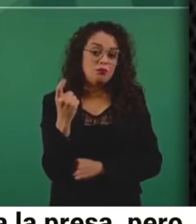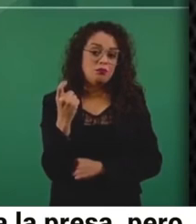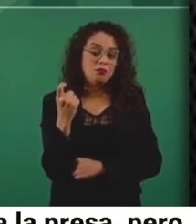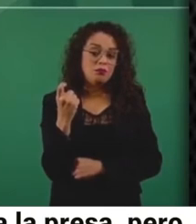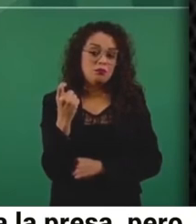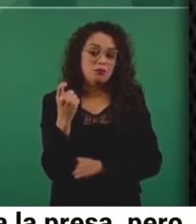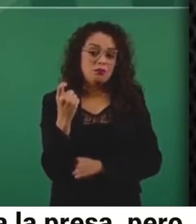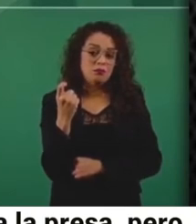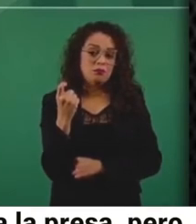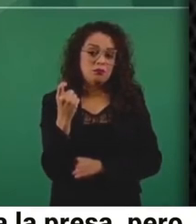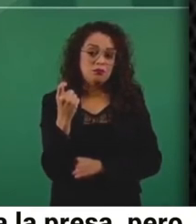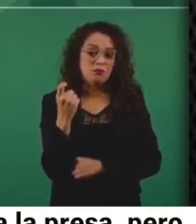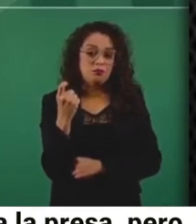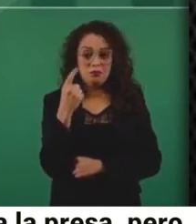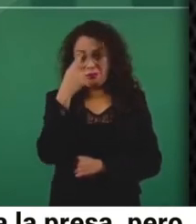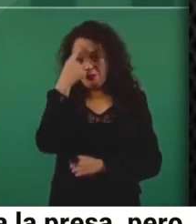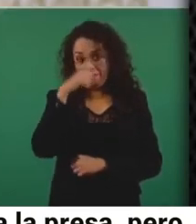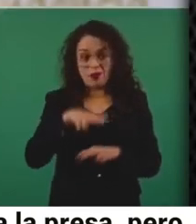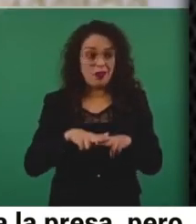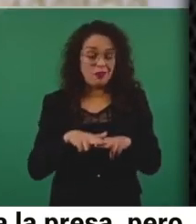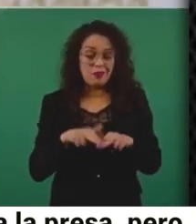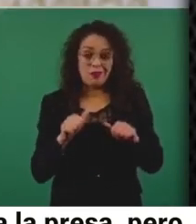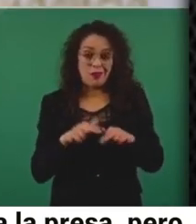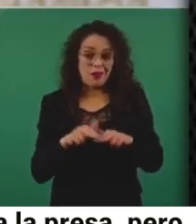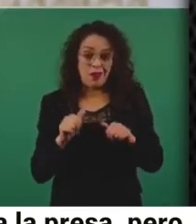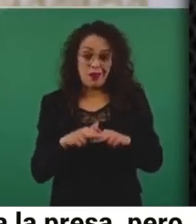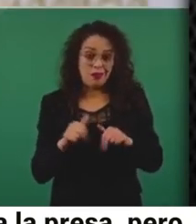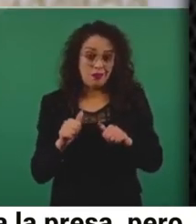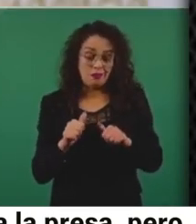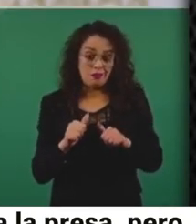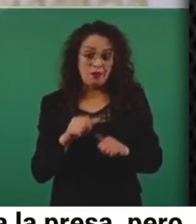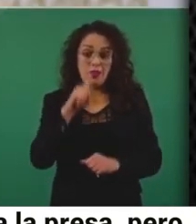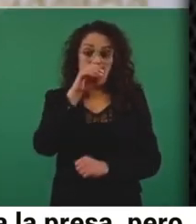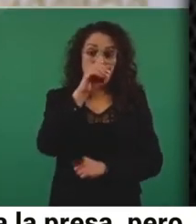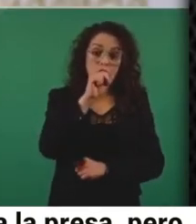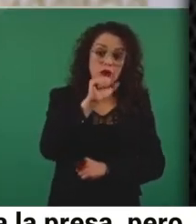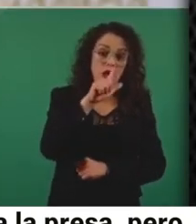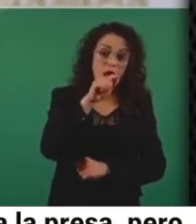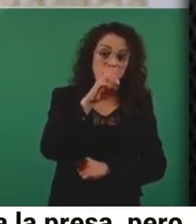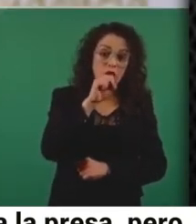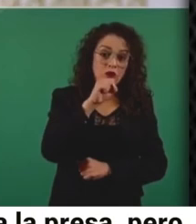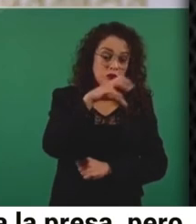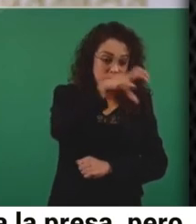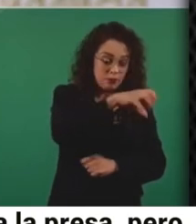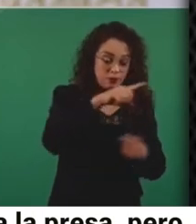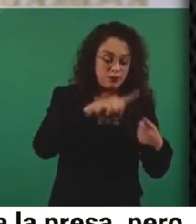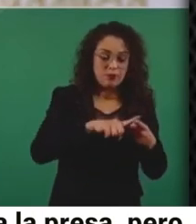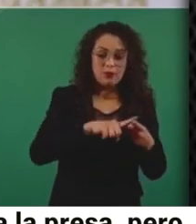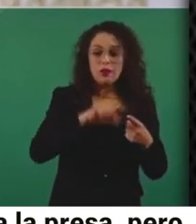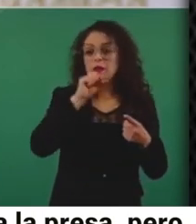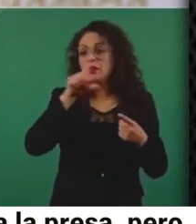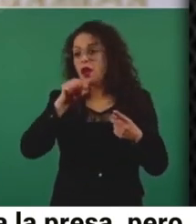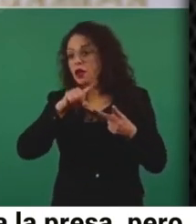Los Altos, ni para Jalisco, ni para León.